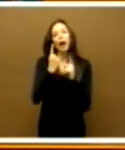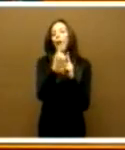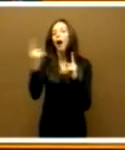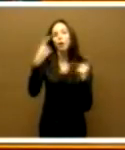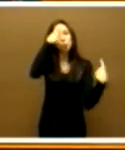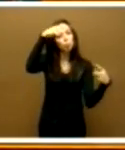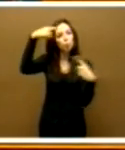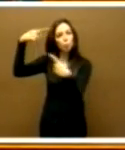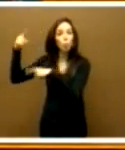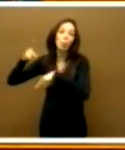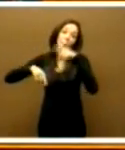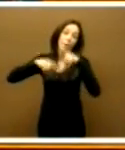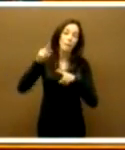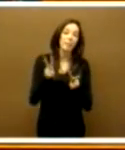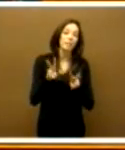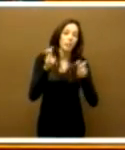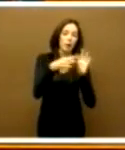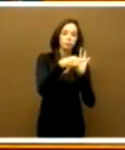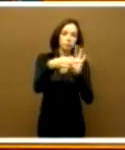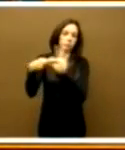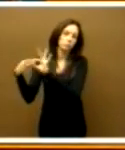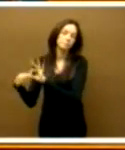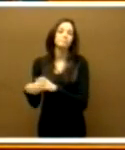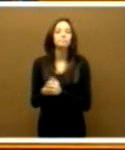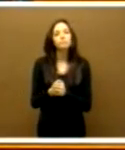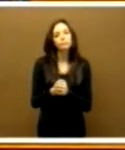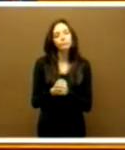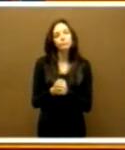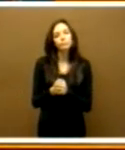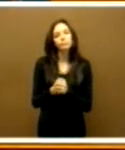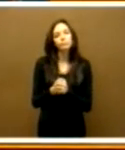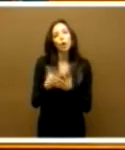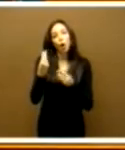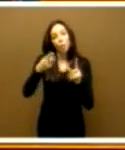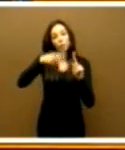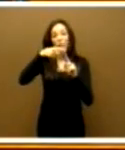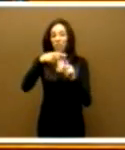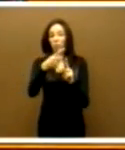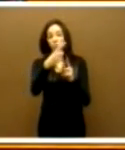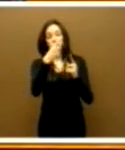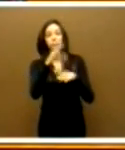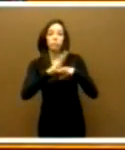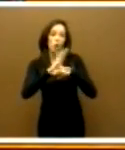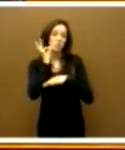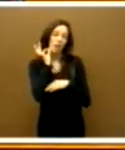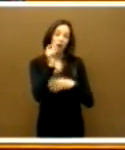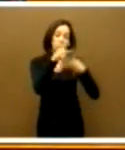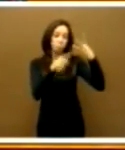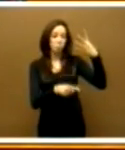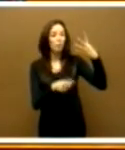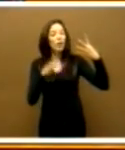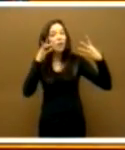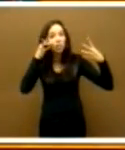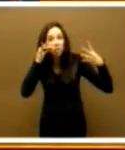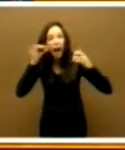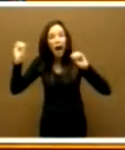función de la materia que vaya a regular. Muchos objetivos, señora consejera, pero pocas actuaciones directas.